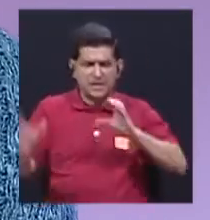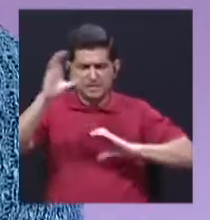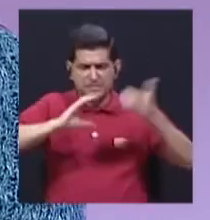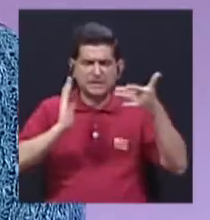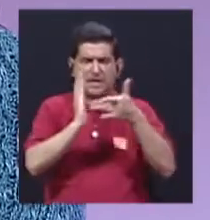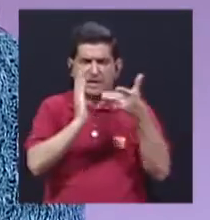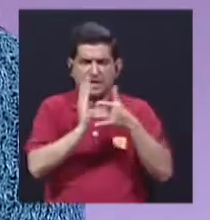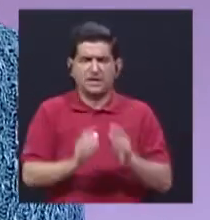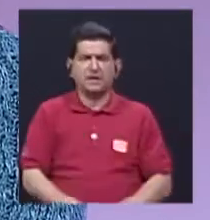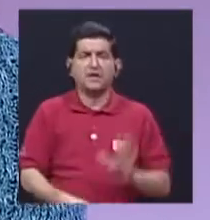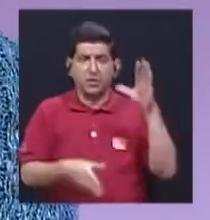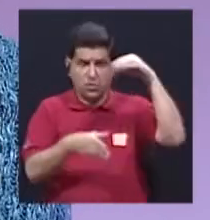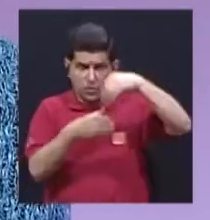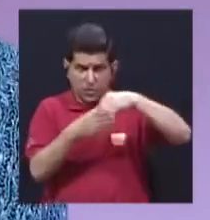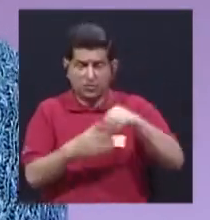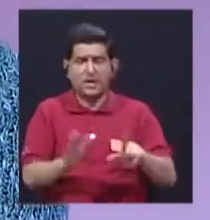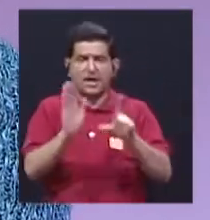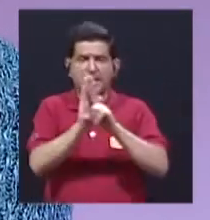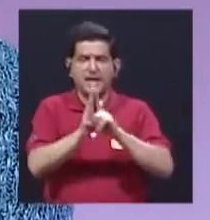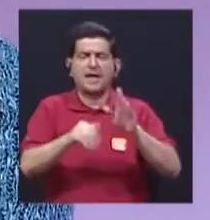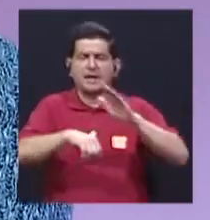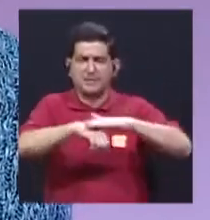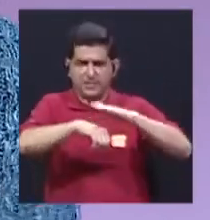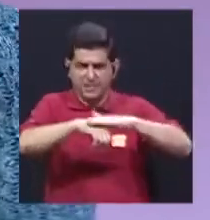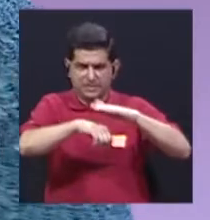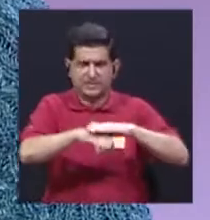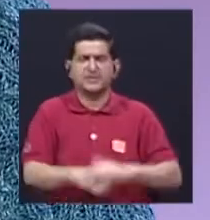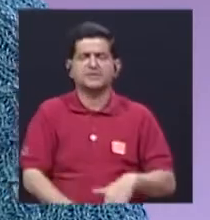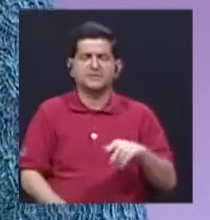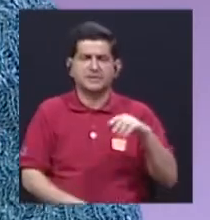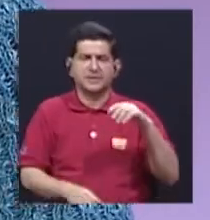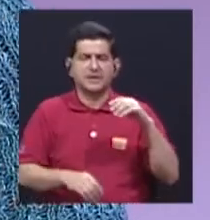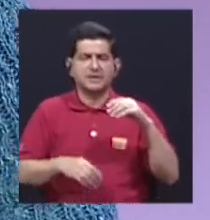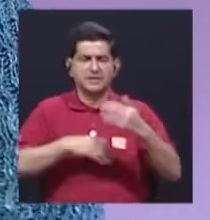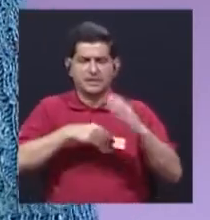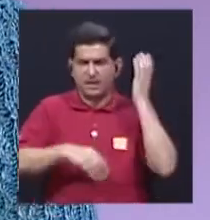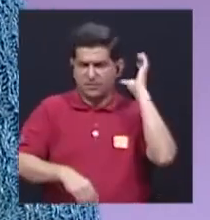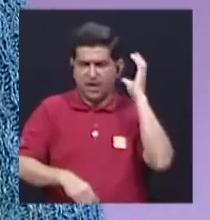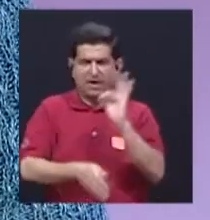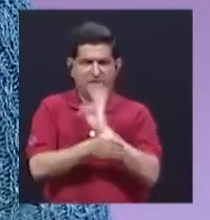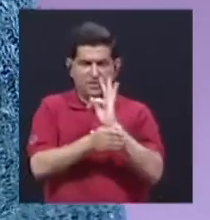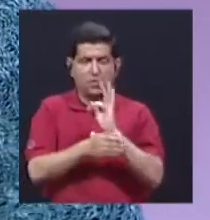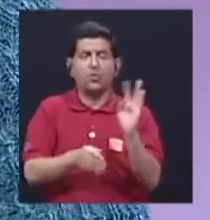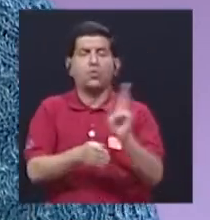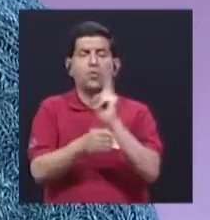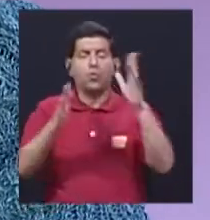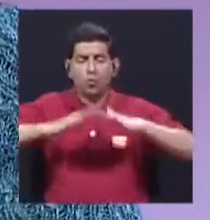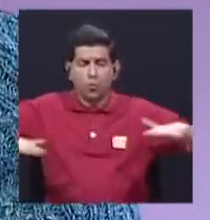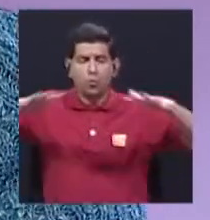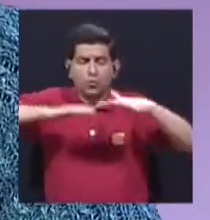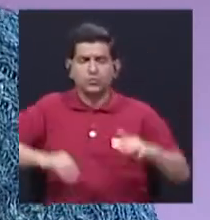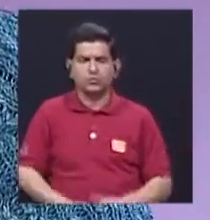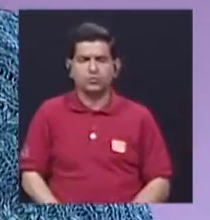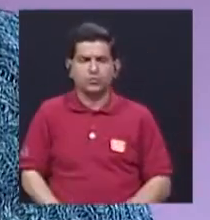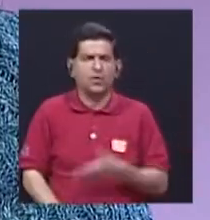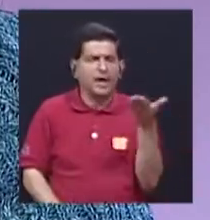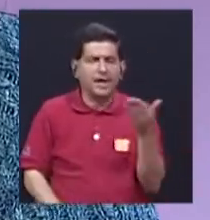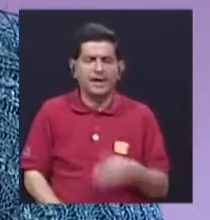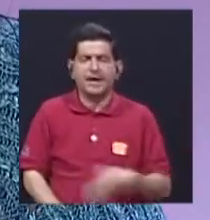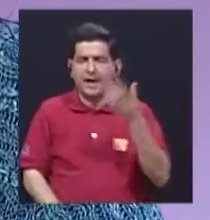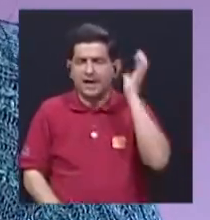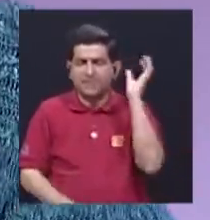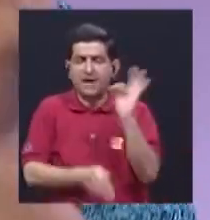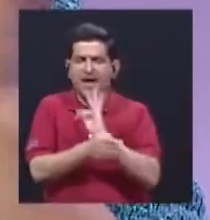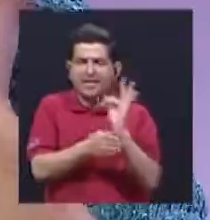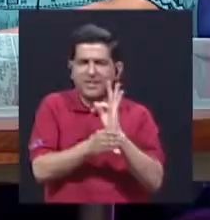contenido en el proyecto de ley participativa de radio y televisión es el uso de ese espectro para radio y televisión.